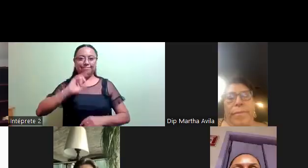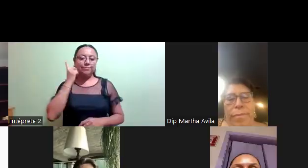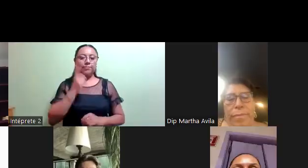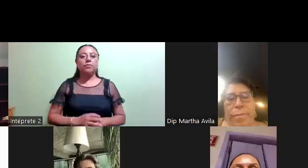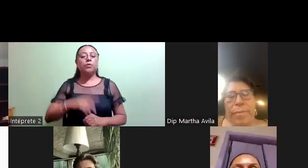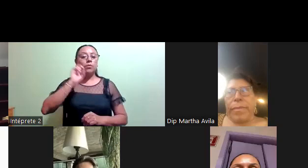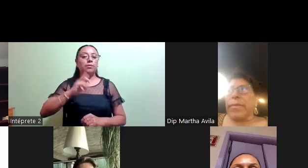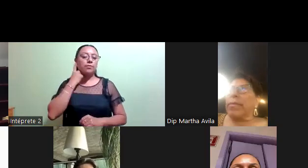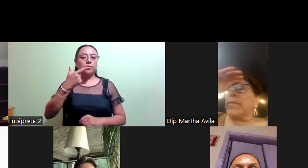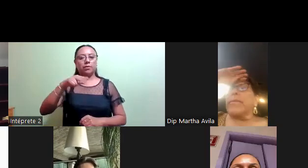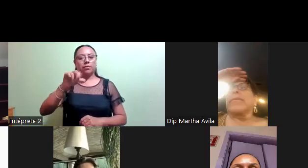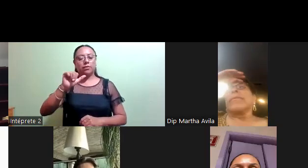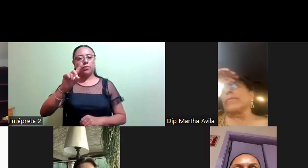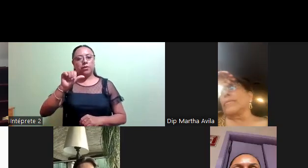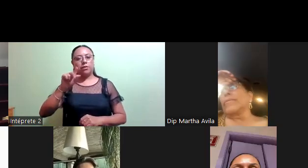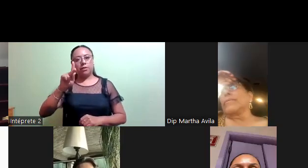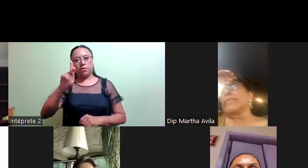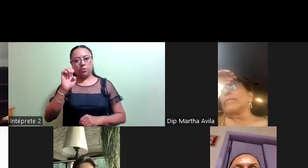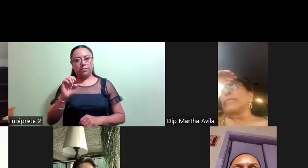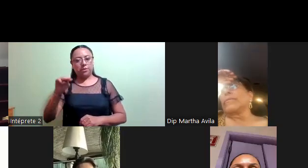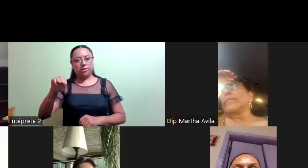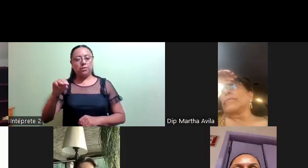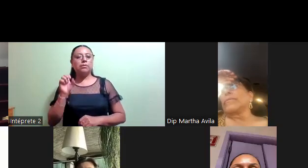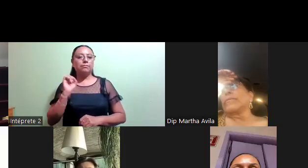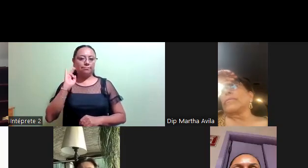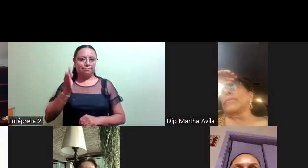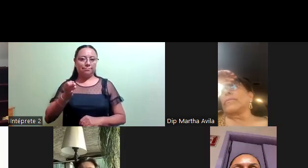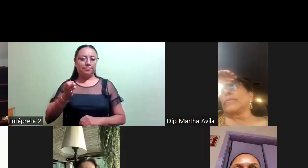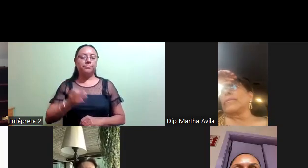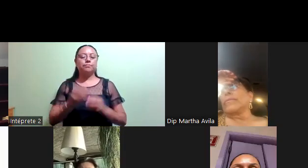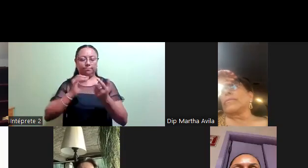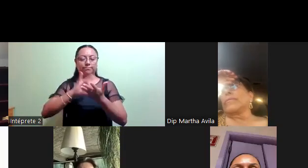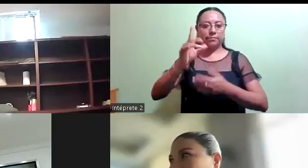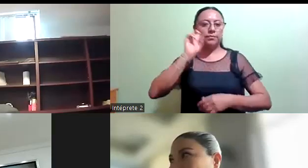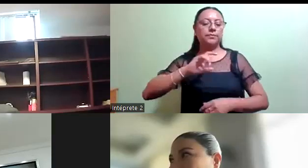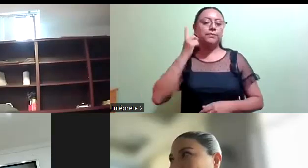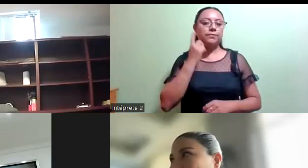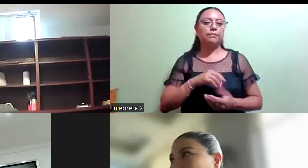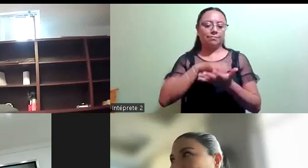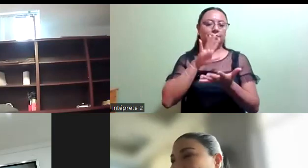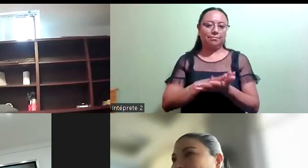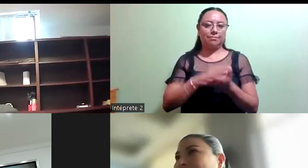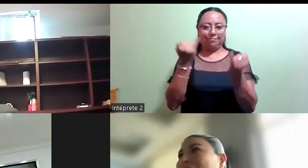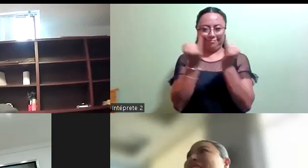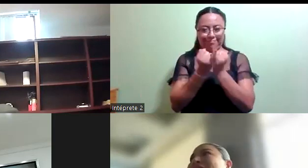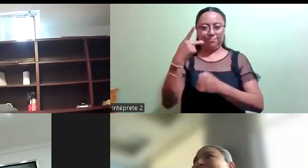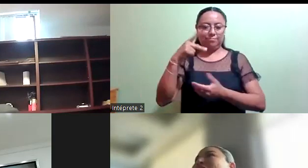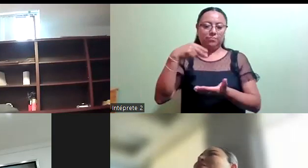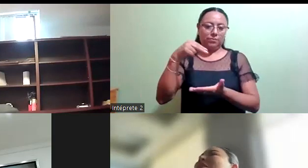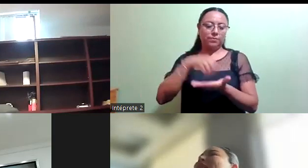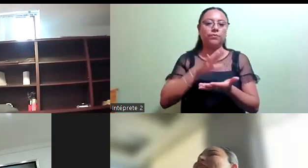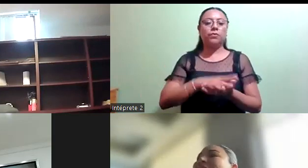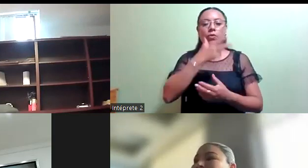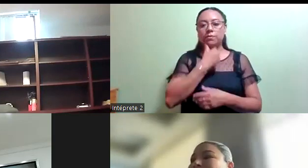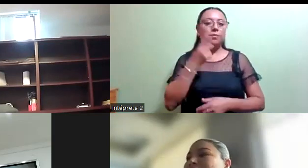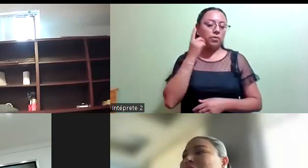Diputada María Guadalupe Morales Rubio. Guadalupe Morales, a favor. Muchas gracias, diputada. Queda registrada también su asistencia. Diputado Federico